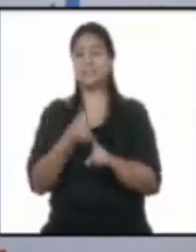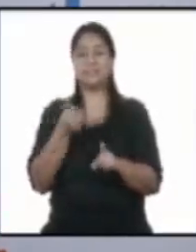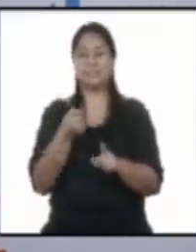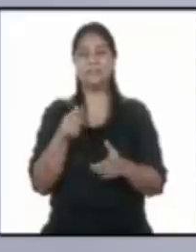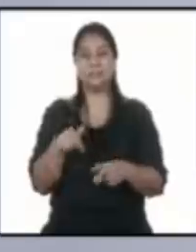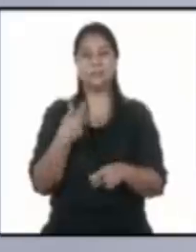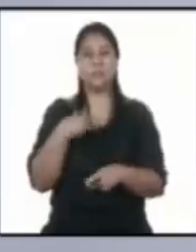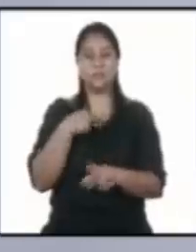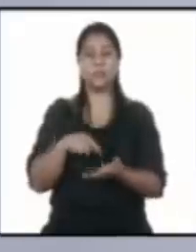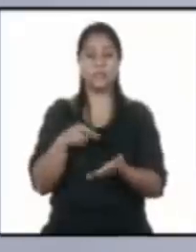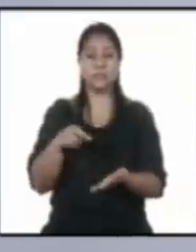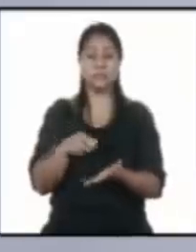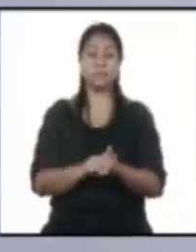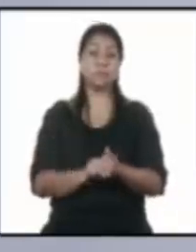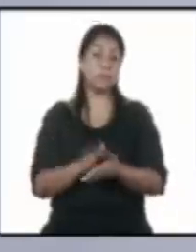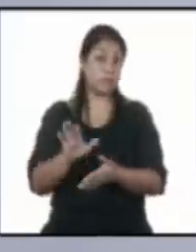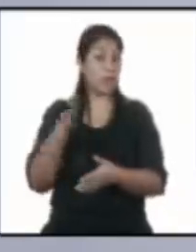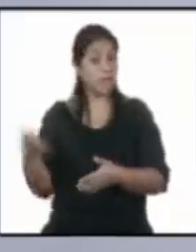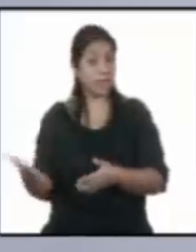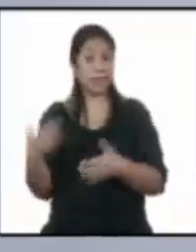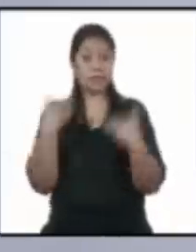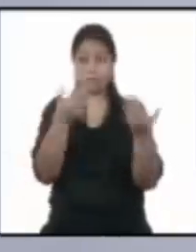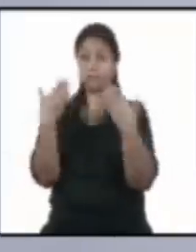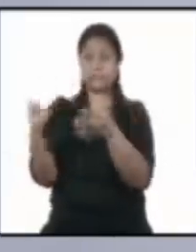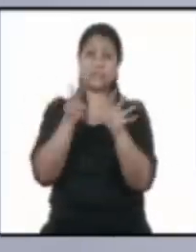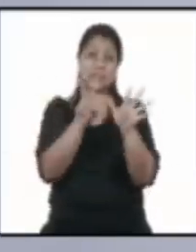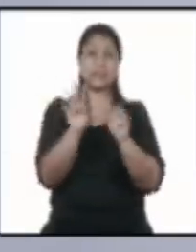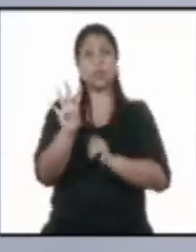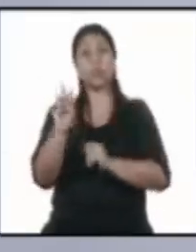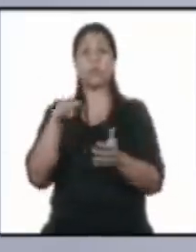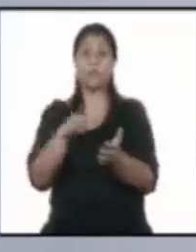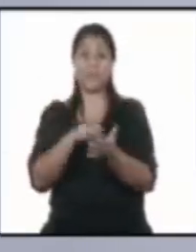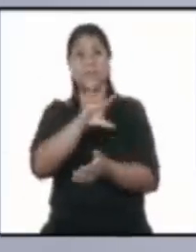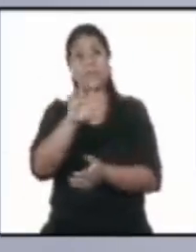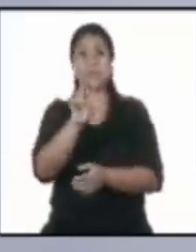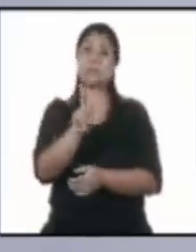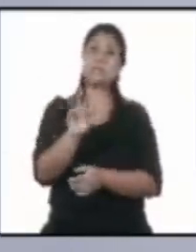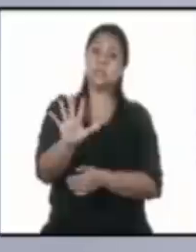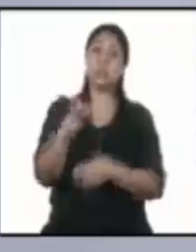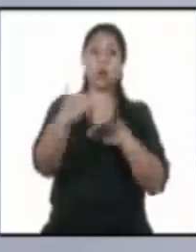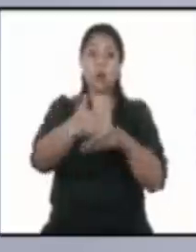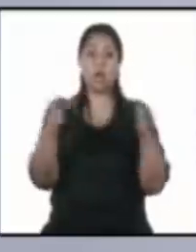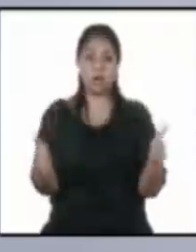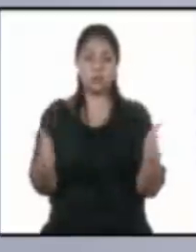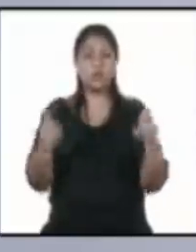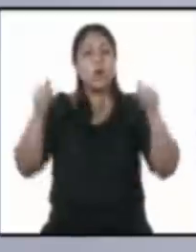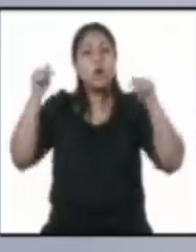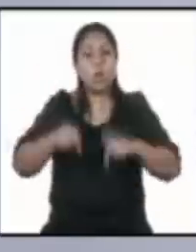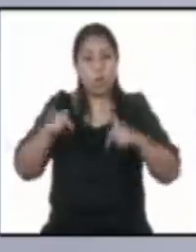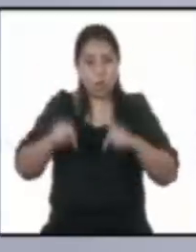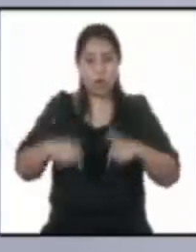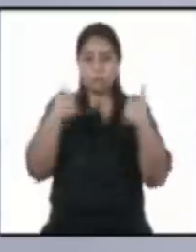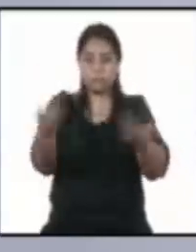país. Hasta ayer se habían entregado 74 mil 525 cajas. Hoy se entregarán